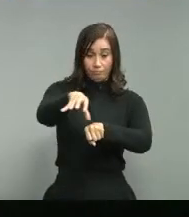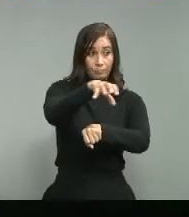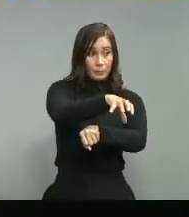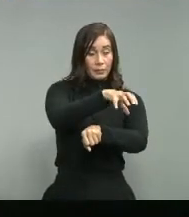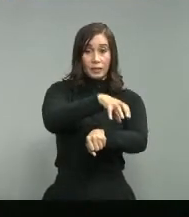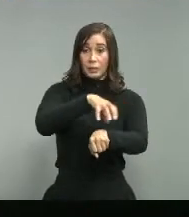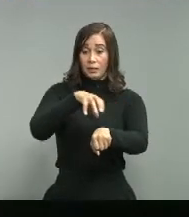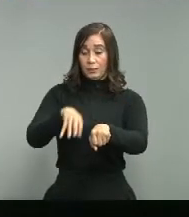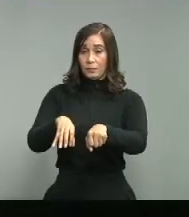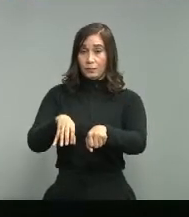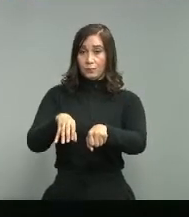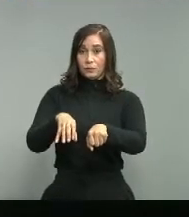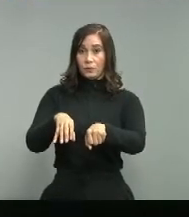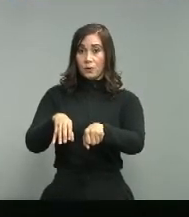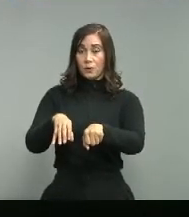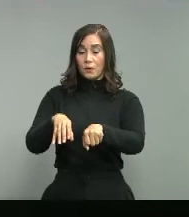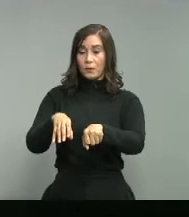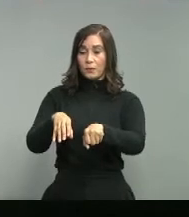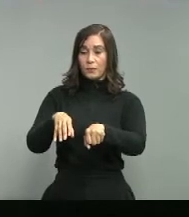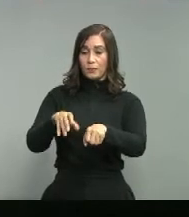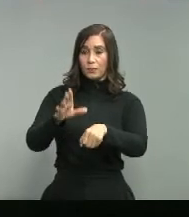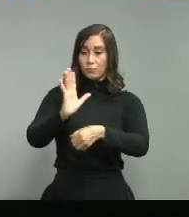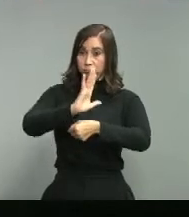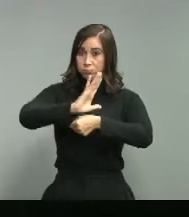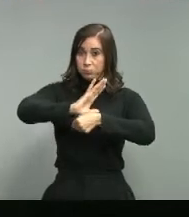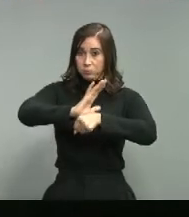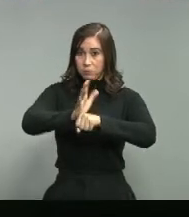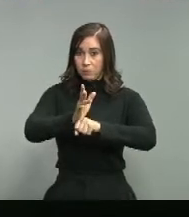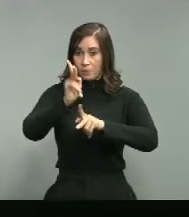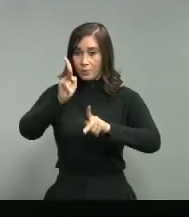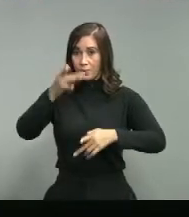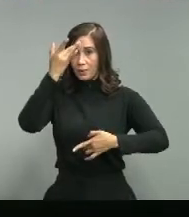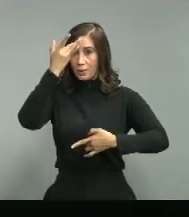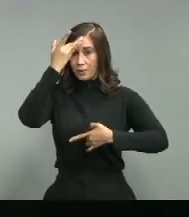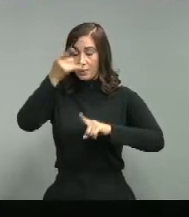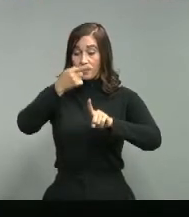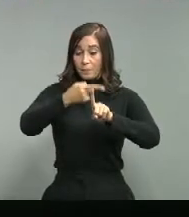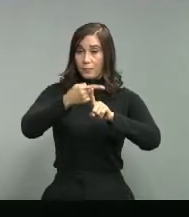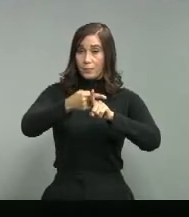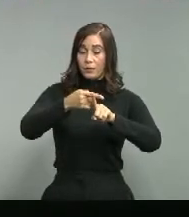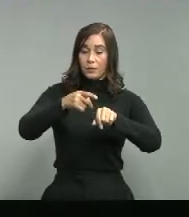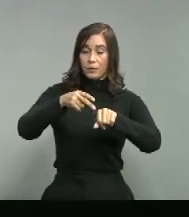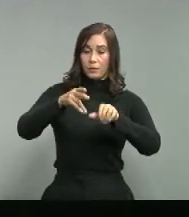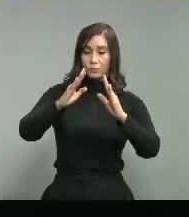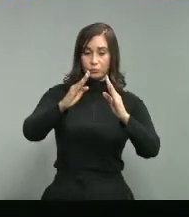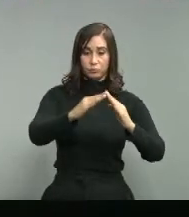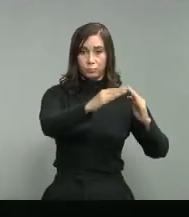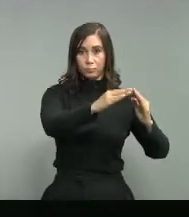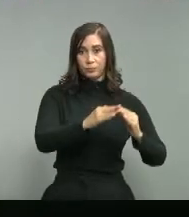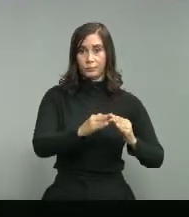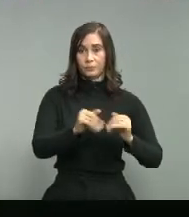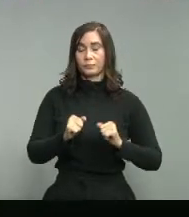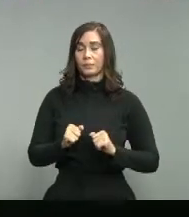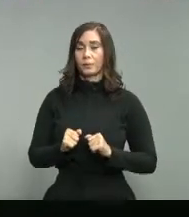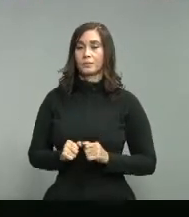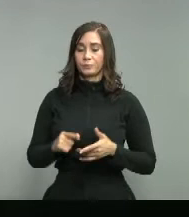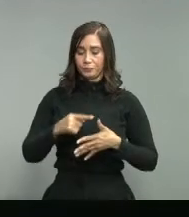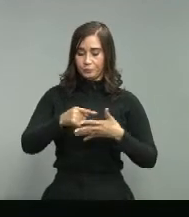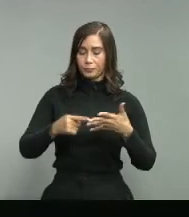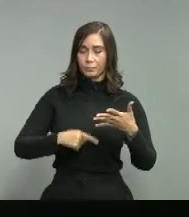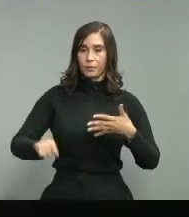de los casos confirmados por residencia es el siguiente